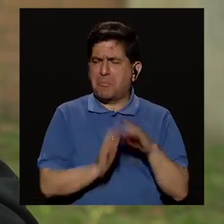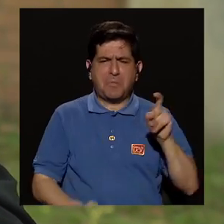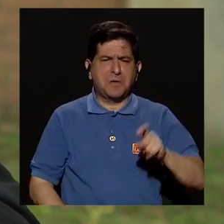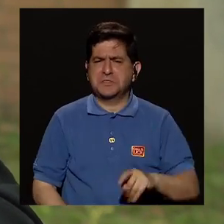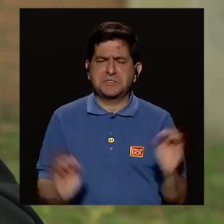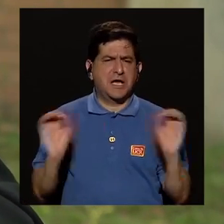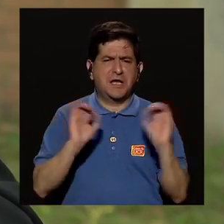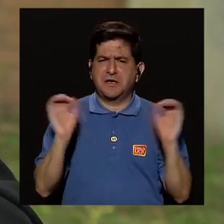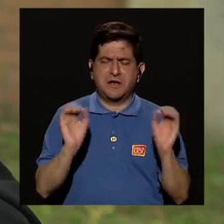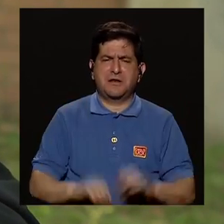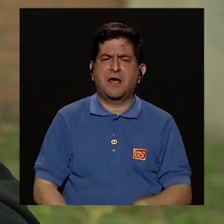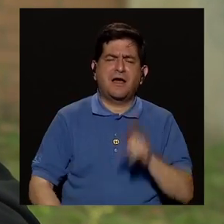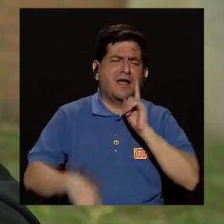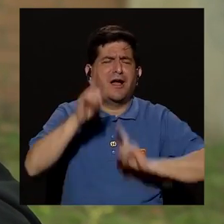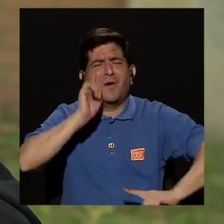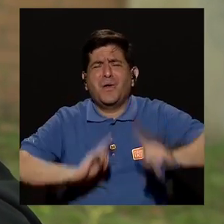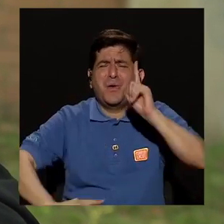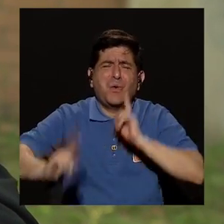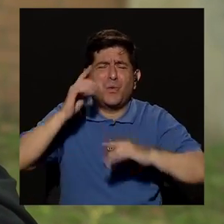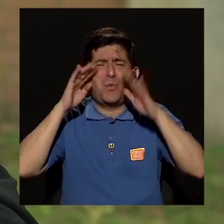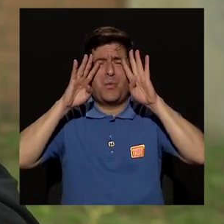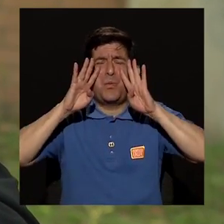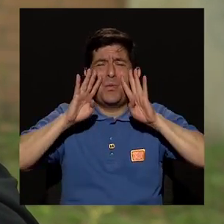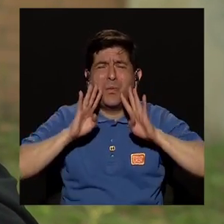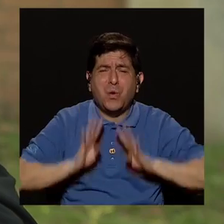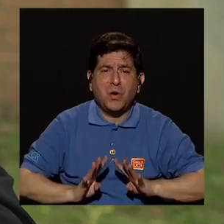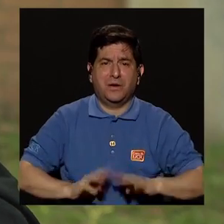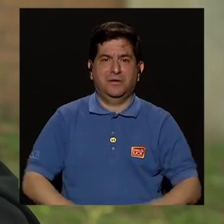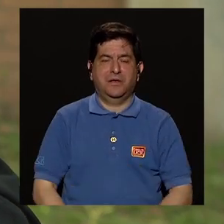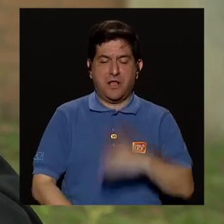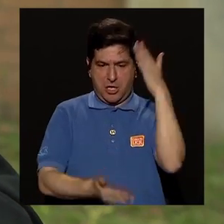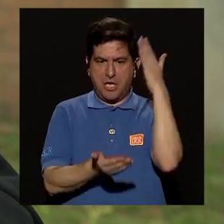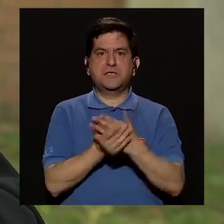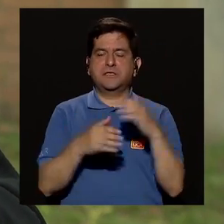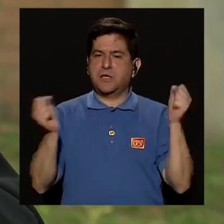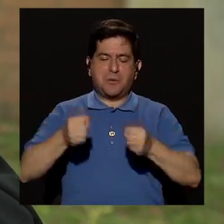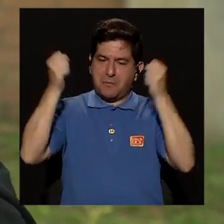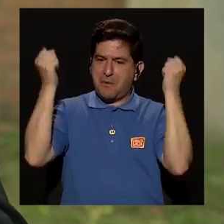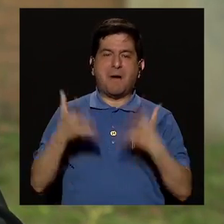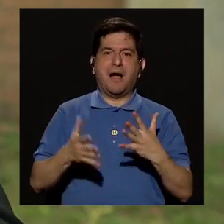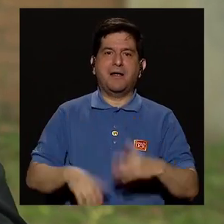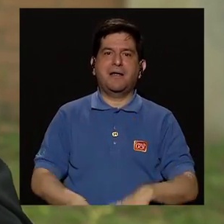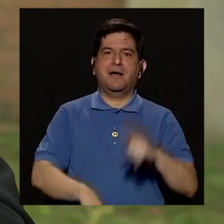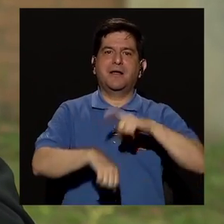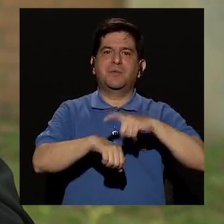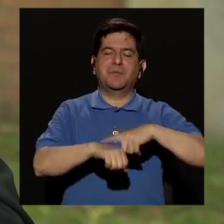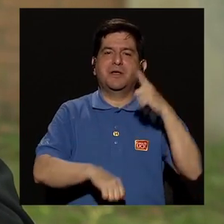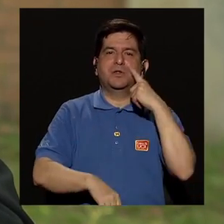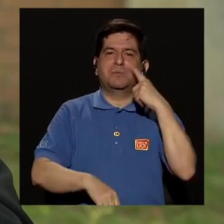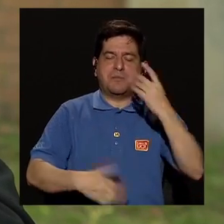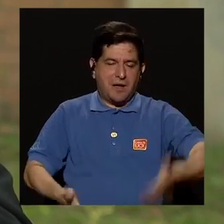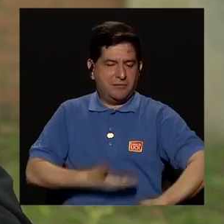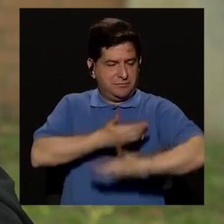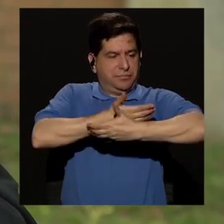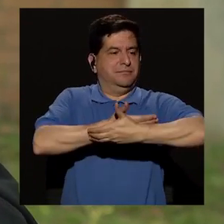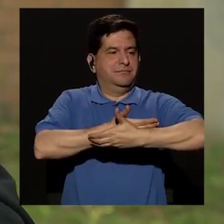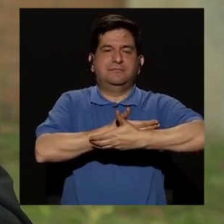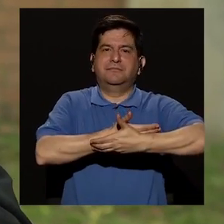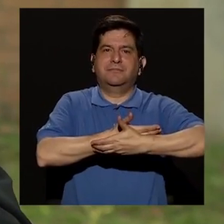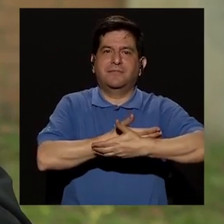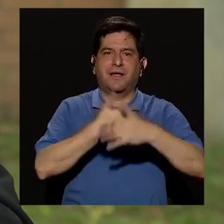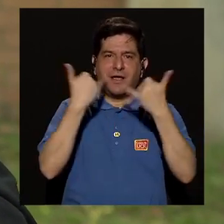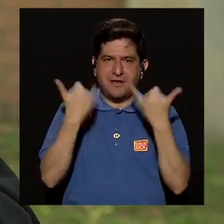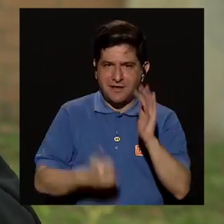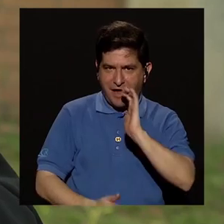le duele nada y llora desconsoladamente y para de llorar mágicamente cuando el papá lo levanta. Entonces, este